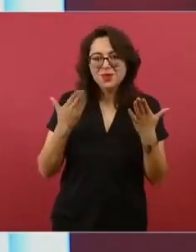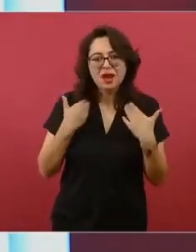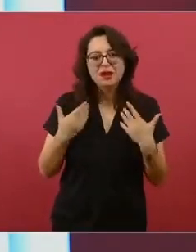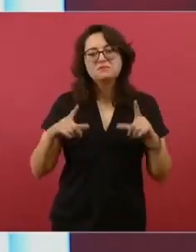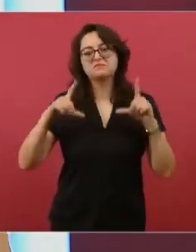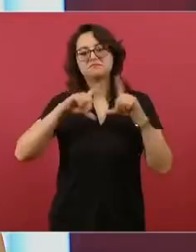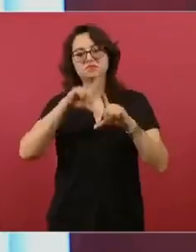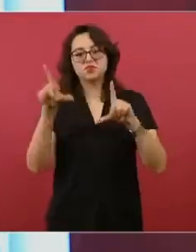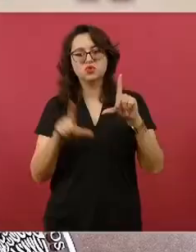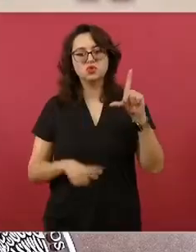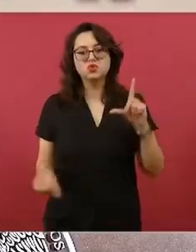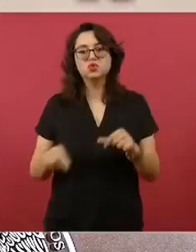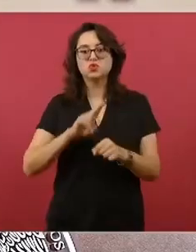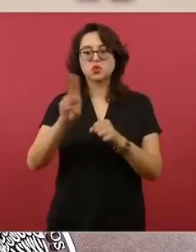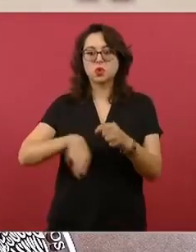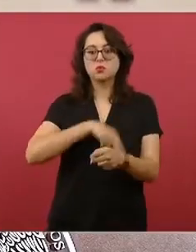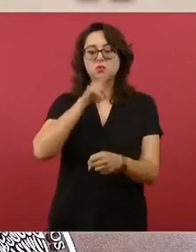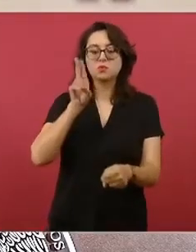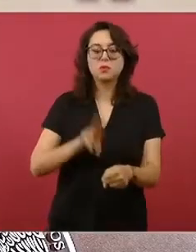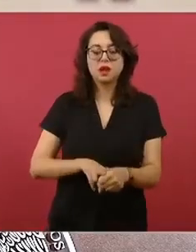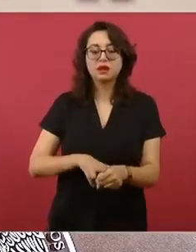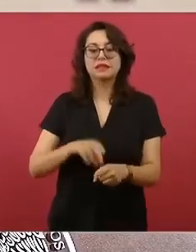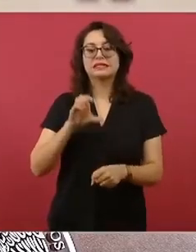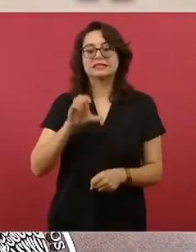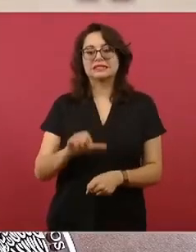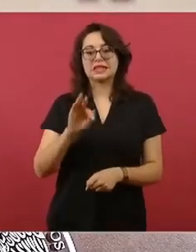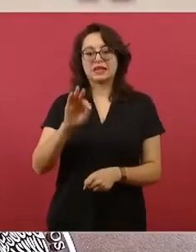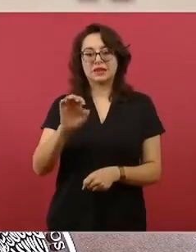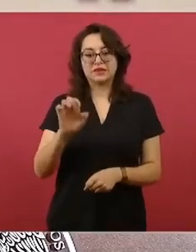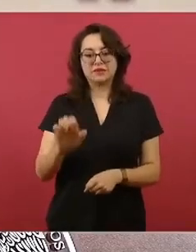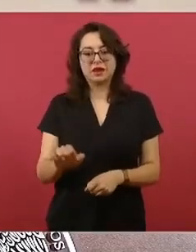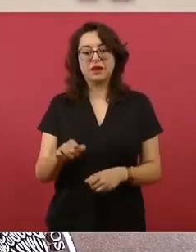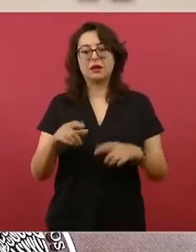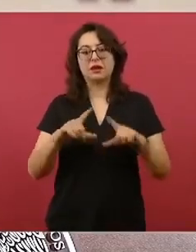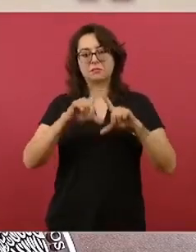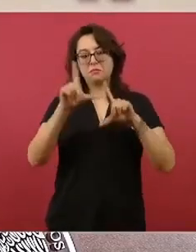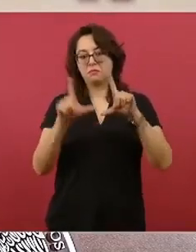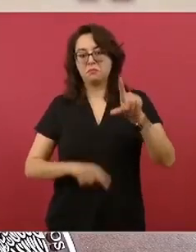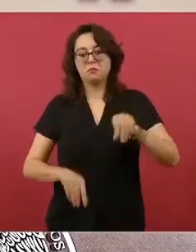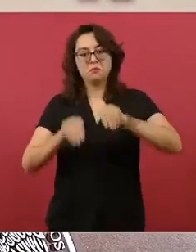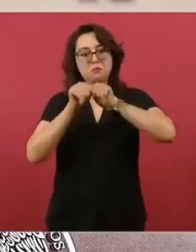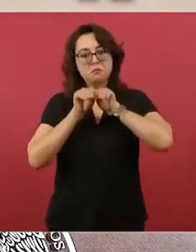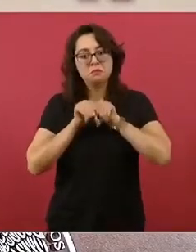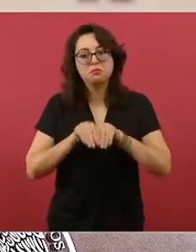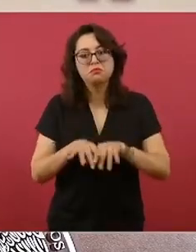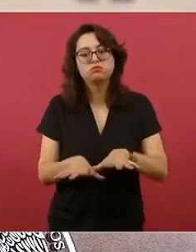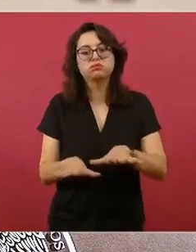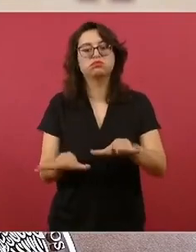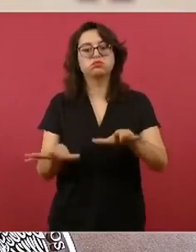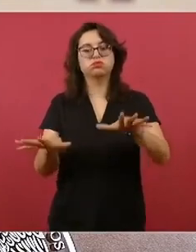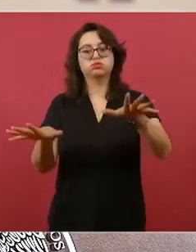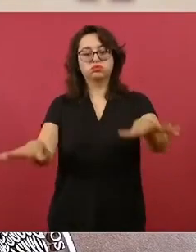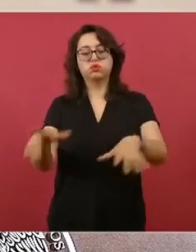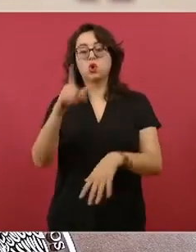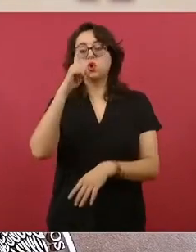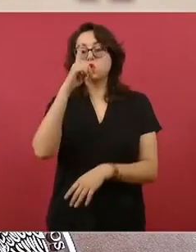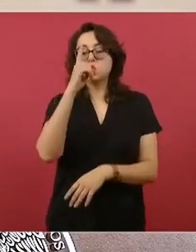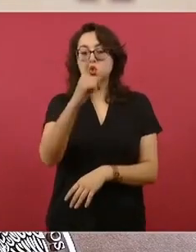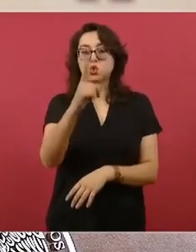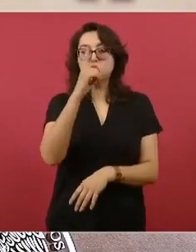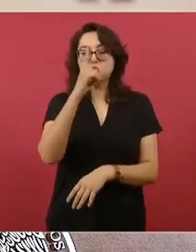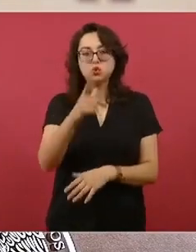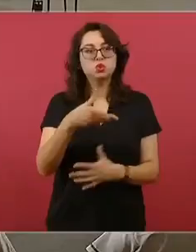La CFE cuenta con la infraestructura en la Red Nacional de Transmisión y Redes Generales de Distribución